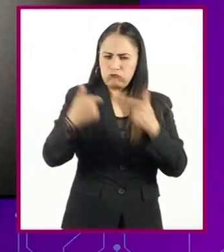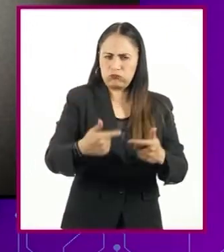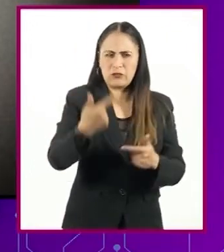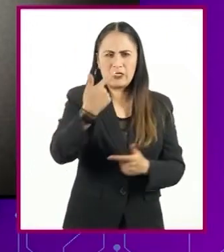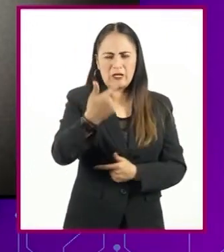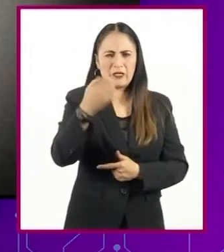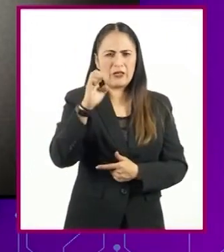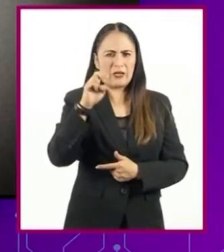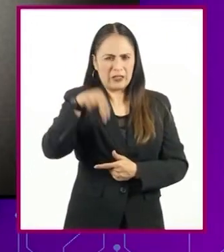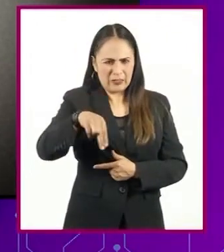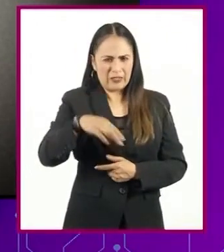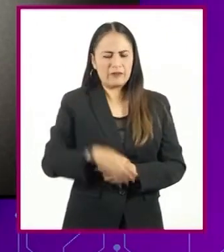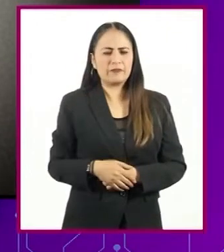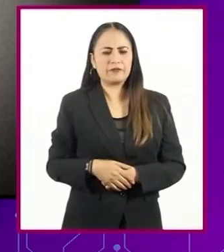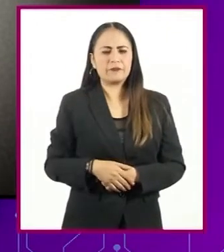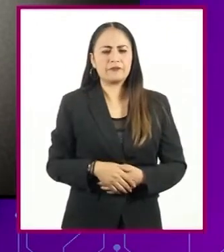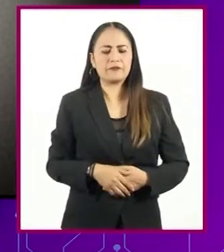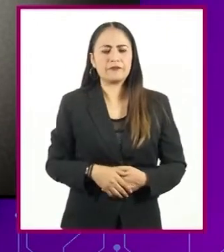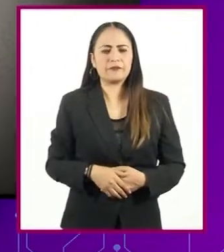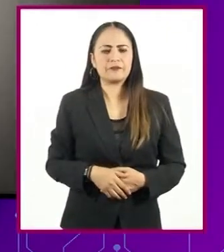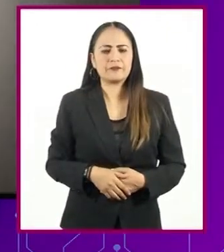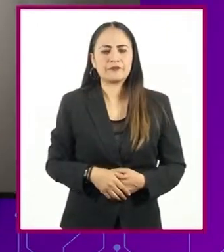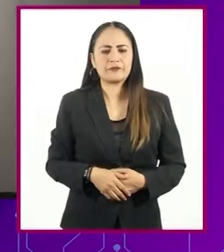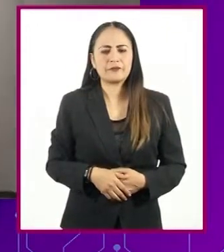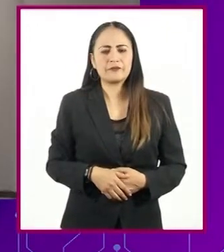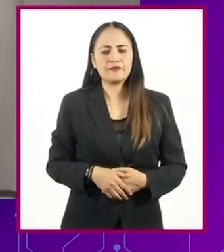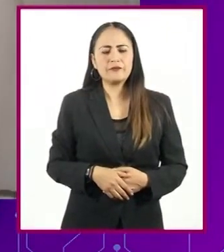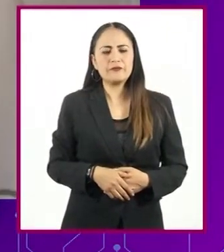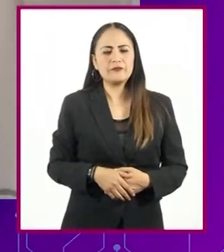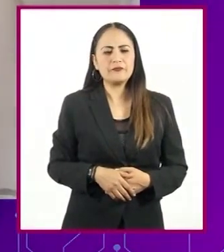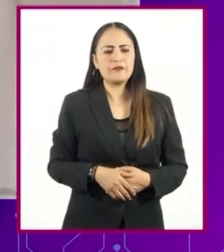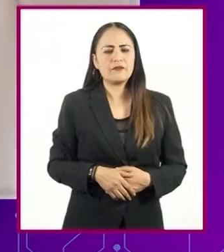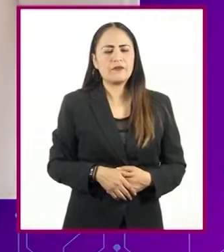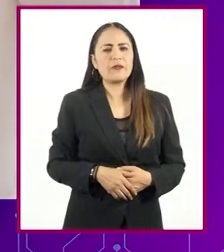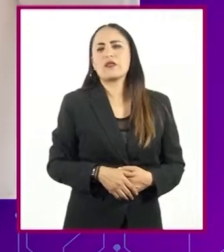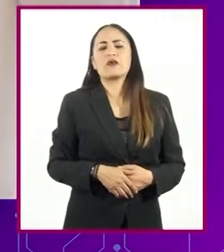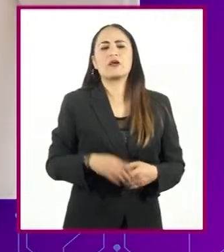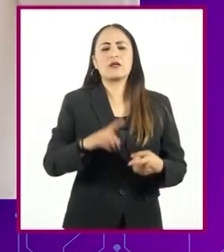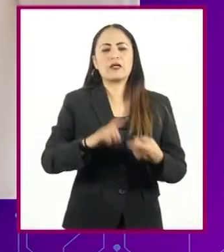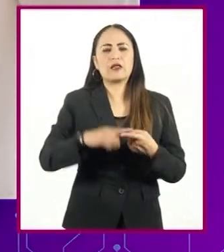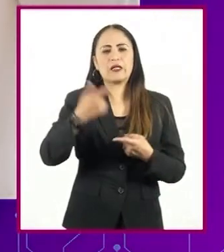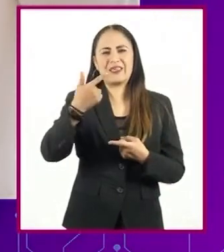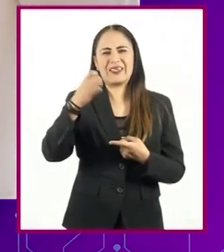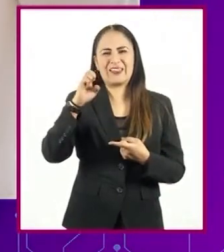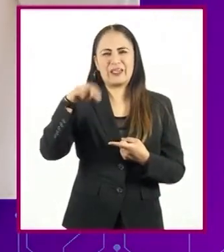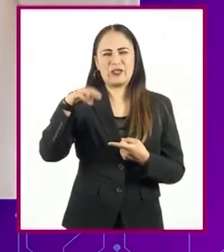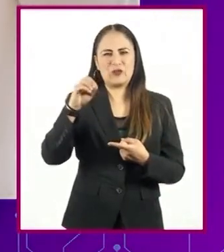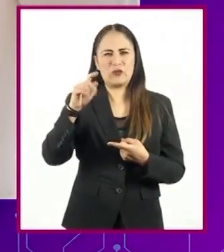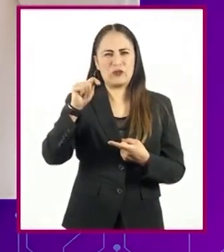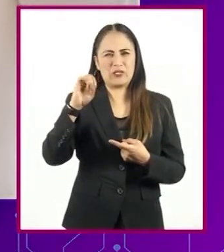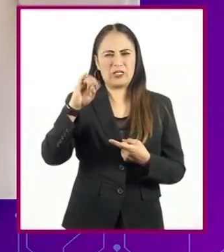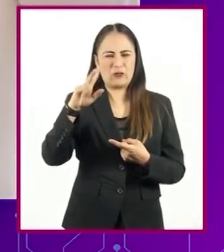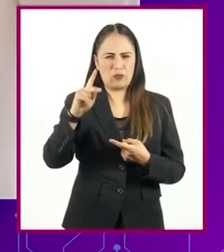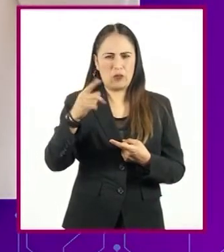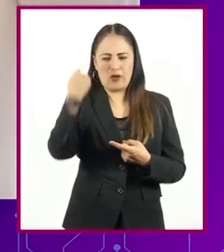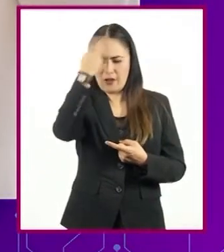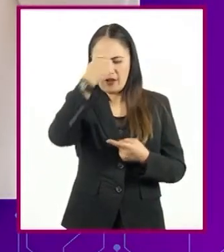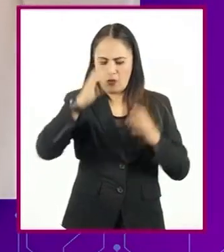se les llama genotipo. Y a la expresión física se le conoce como fenotipo.